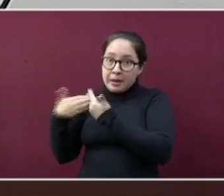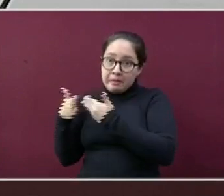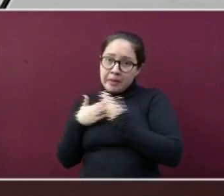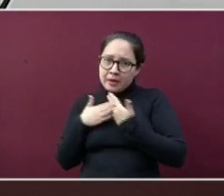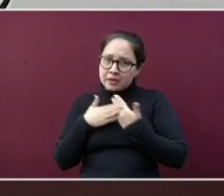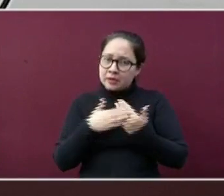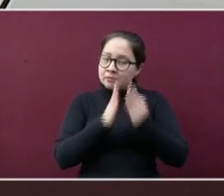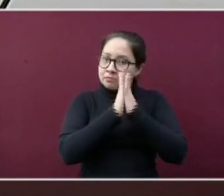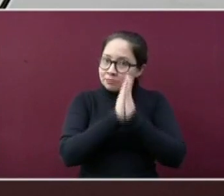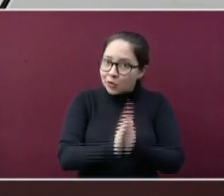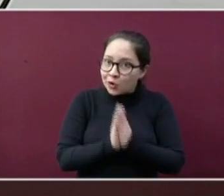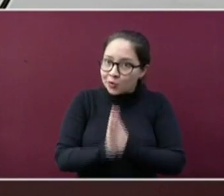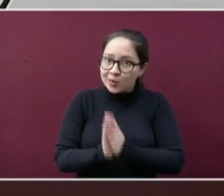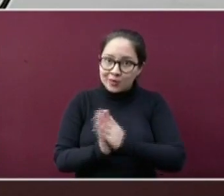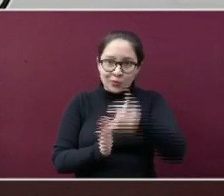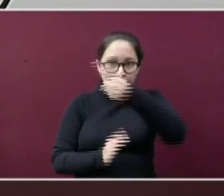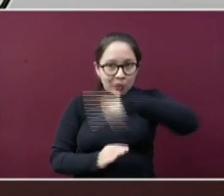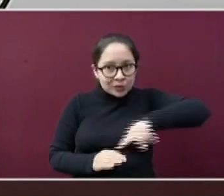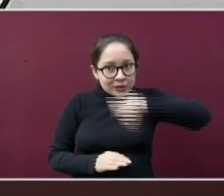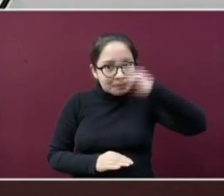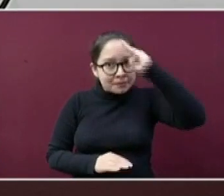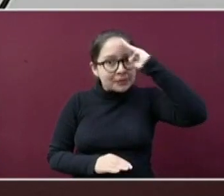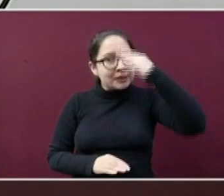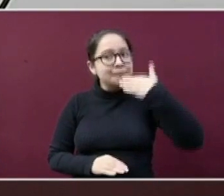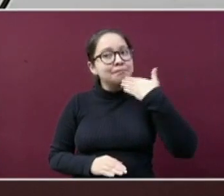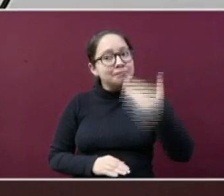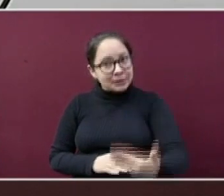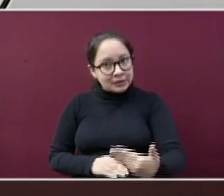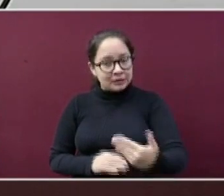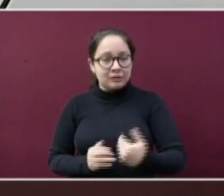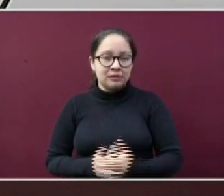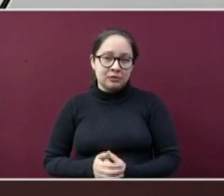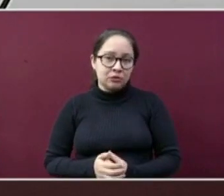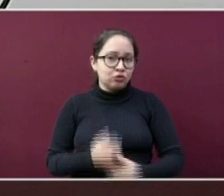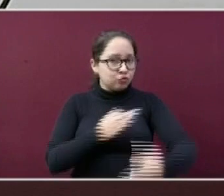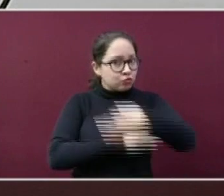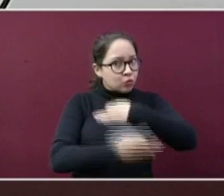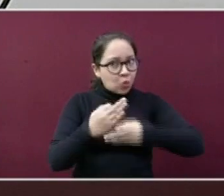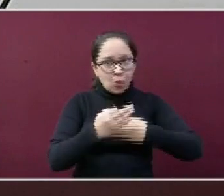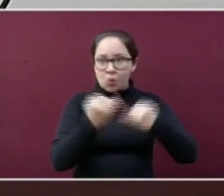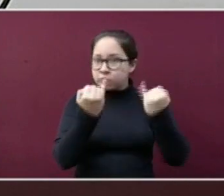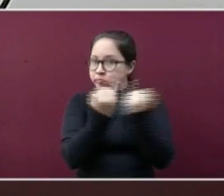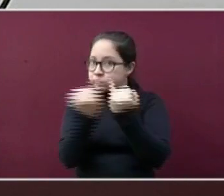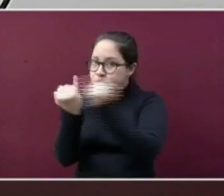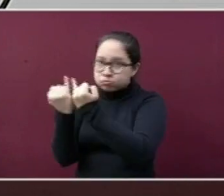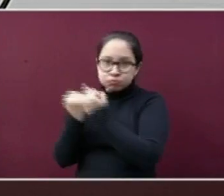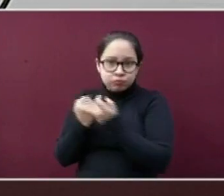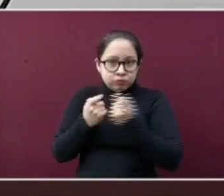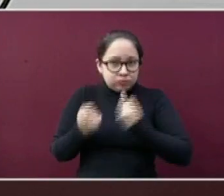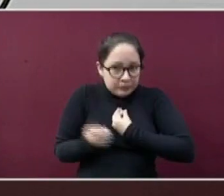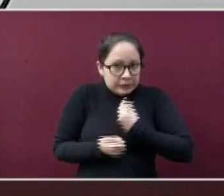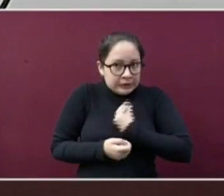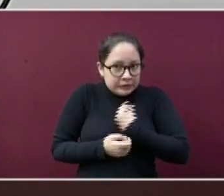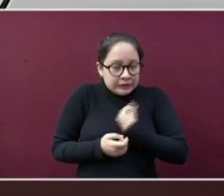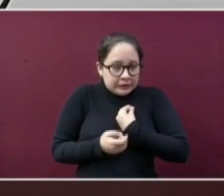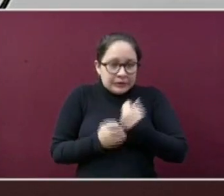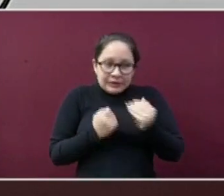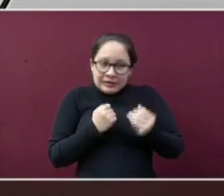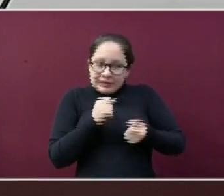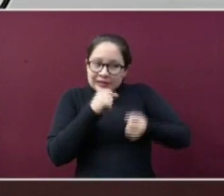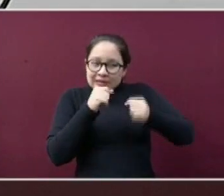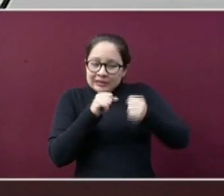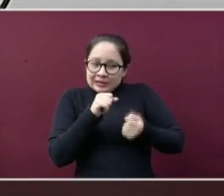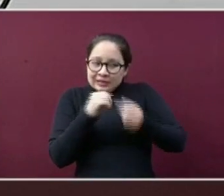de lo que podemos provocar por no trabajar en equipo. No son tiempos de fiestas o celebraciones